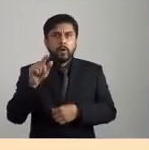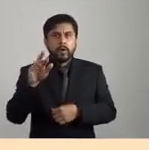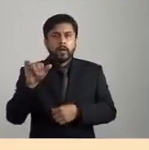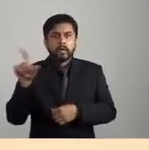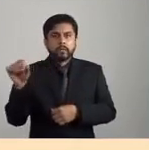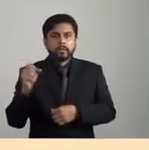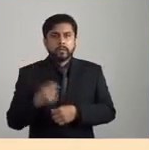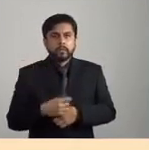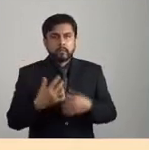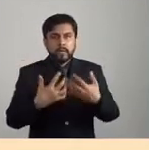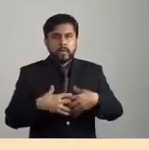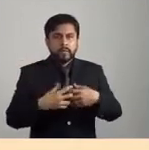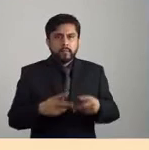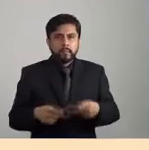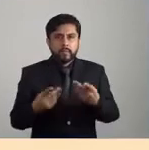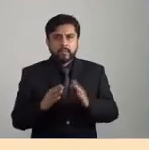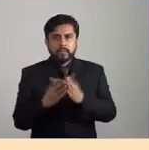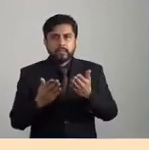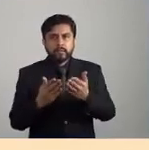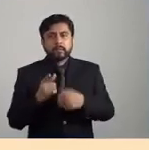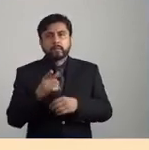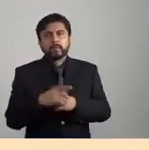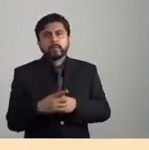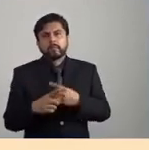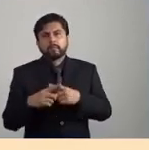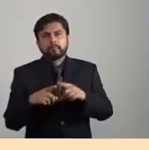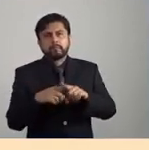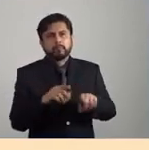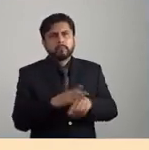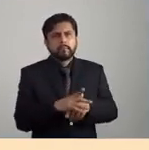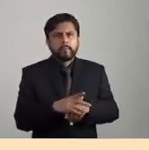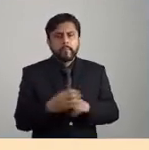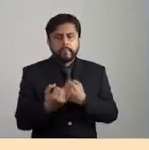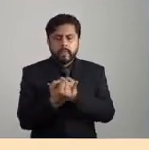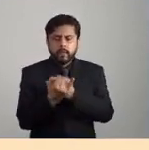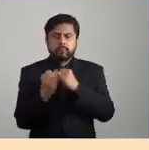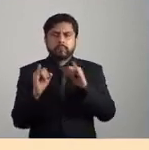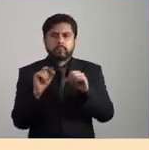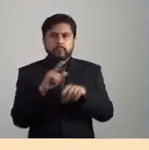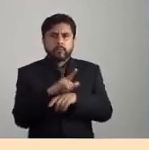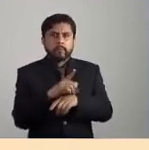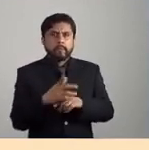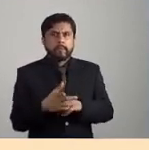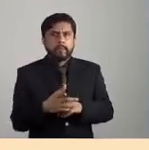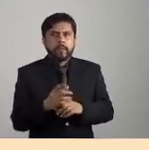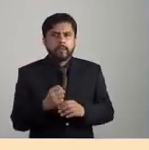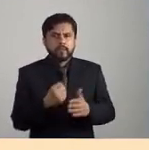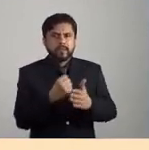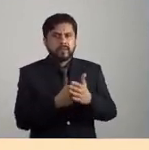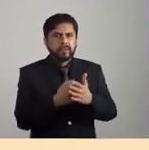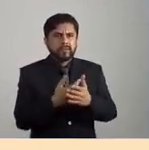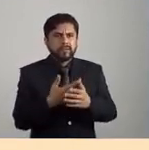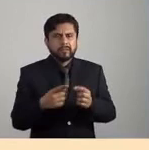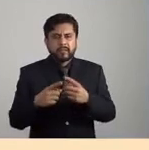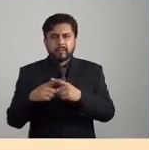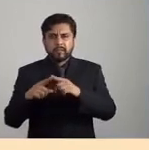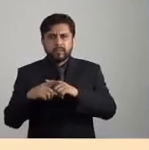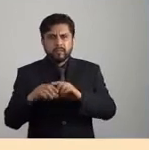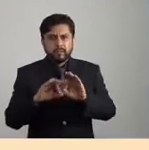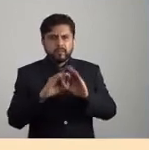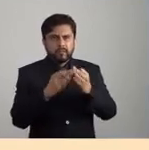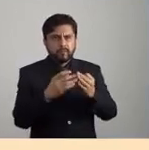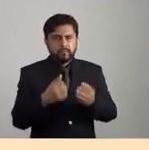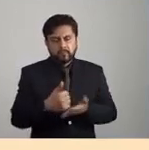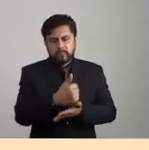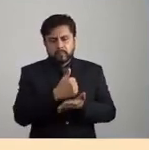Tierra Ediciones, un proyecto editorial autónomo, autogestivo y antipatriarcal conformado por mujeres en la Ciudad